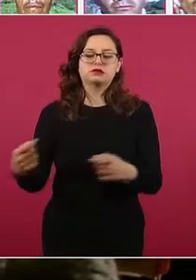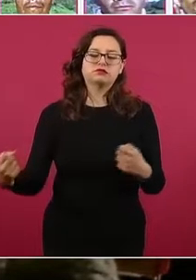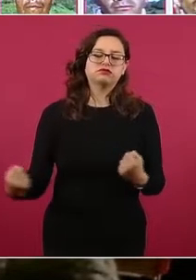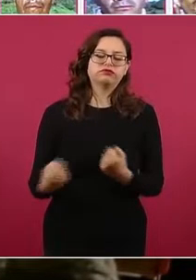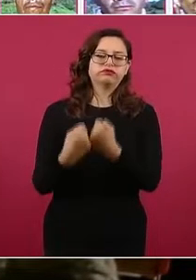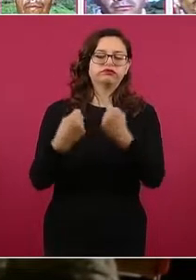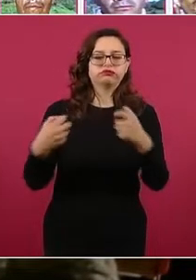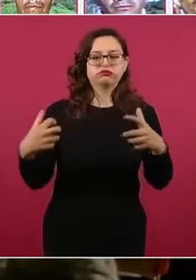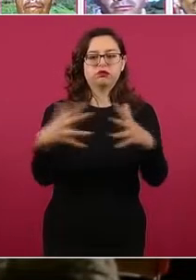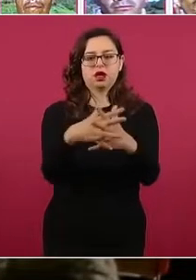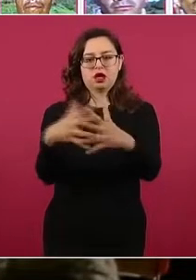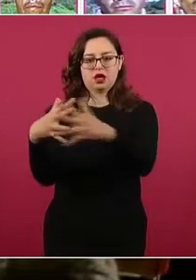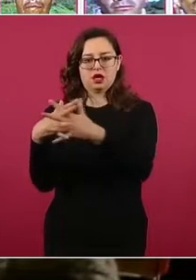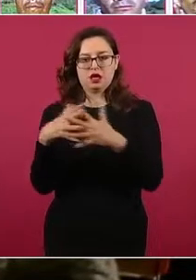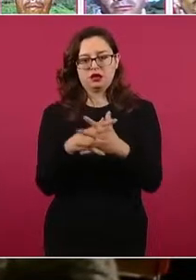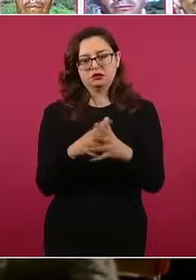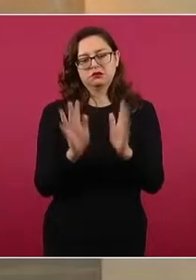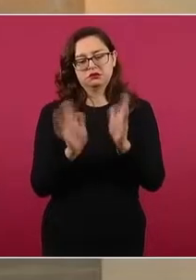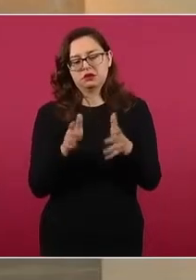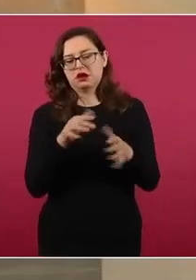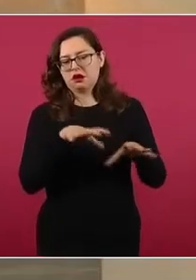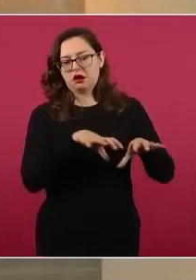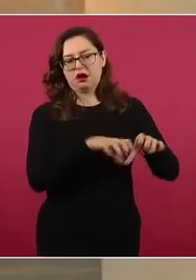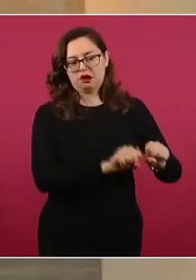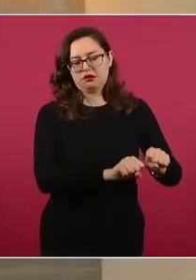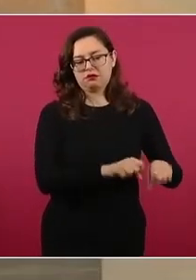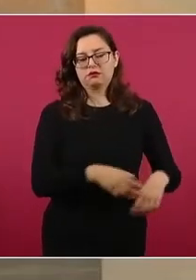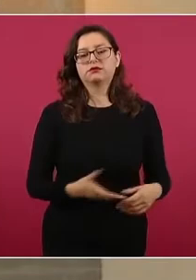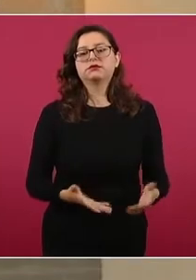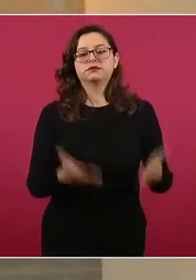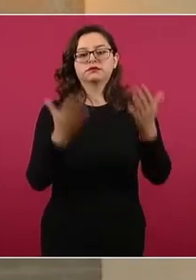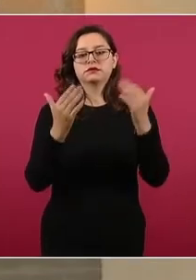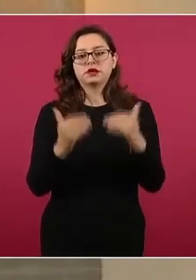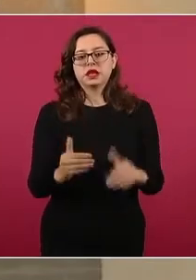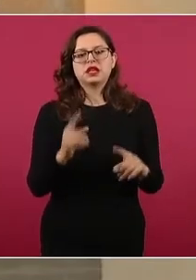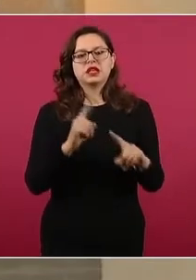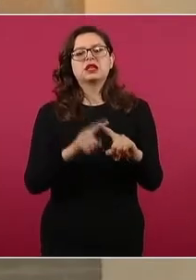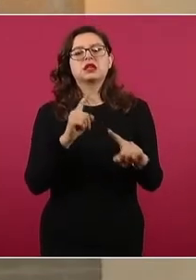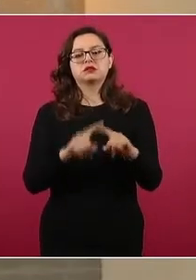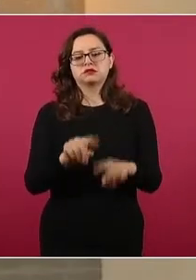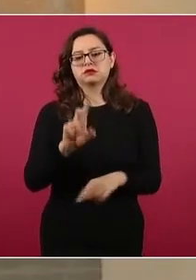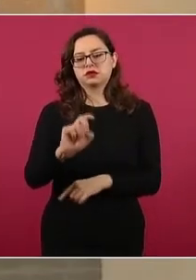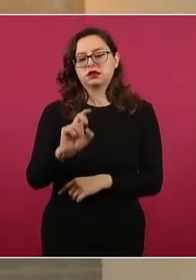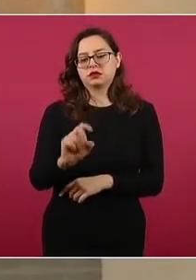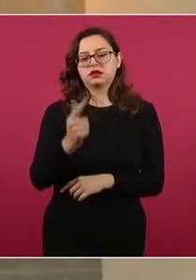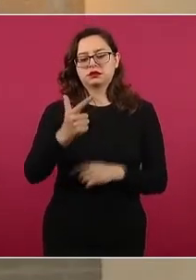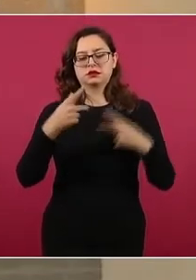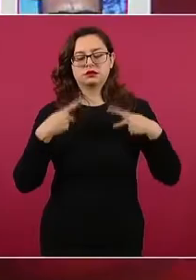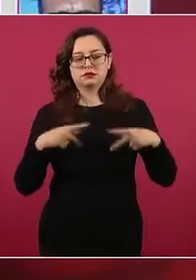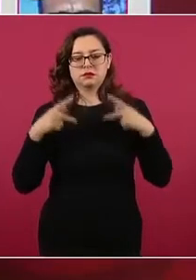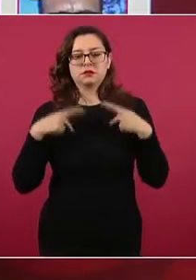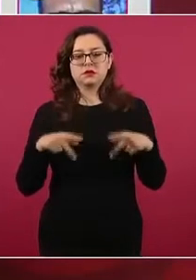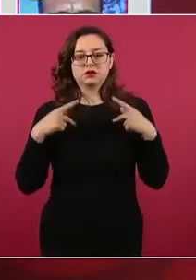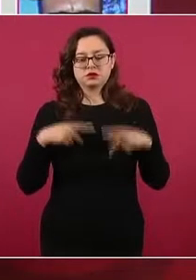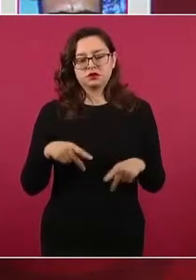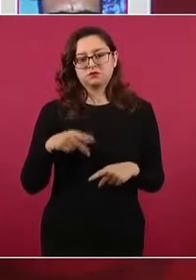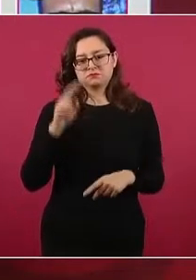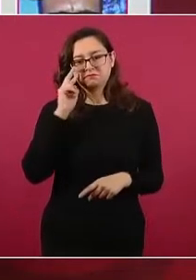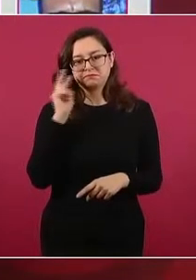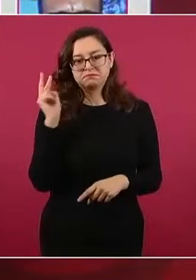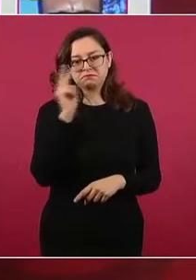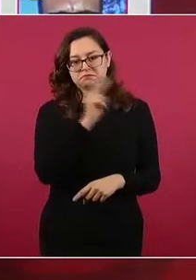Estos son los 37 presuntos detenidos en una operación basada en la